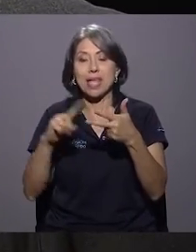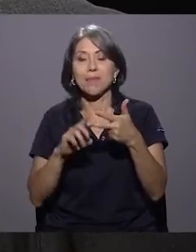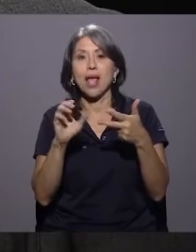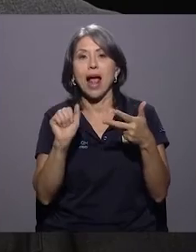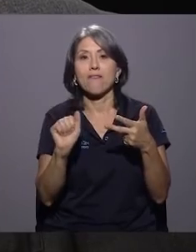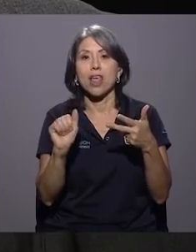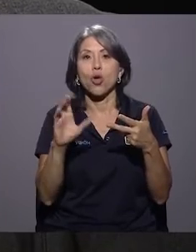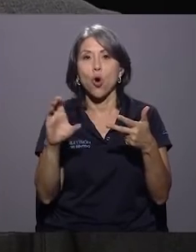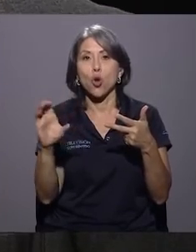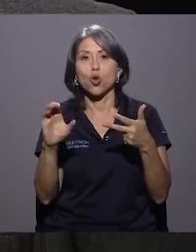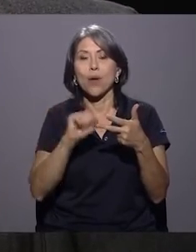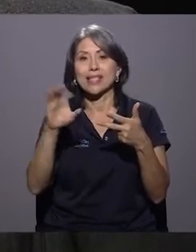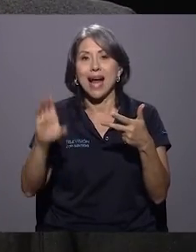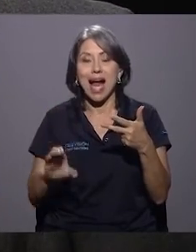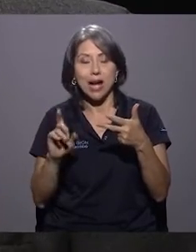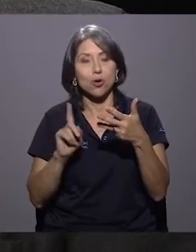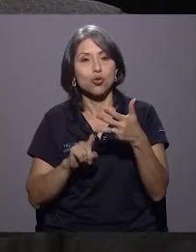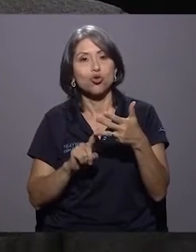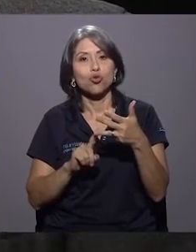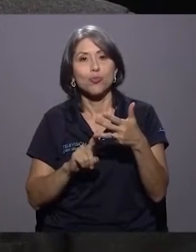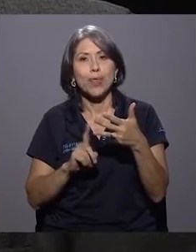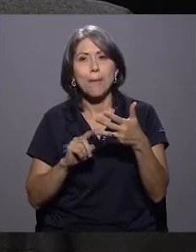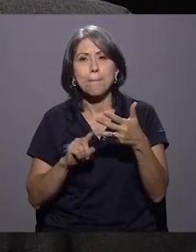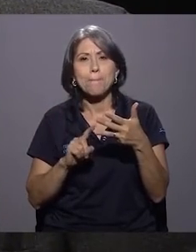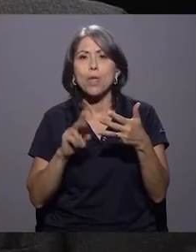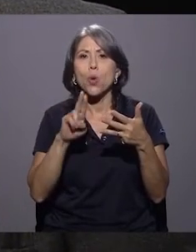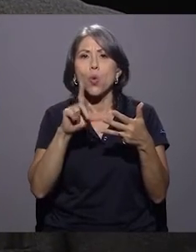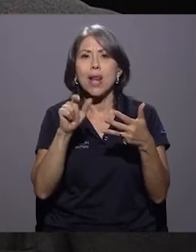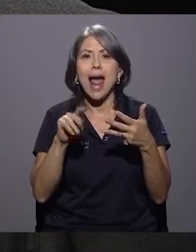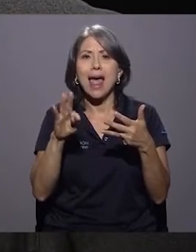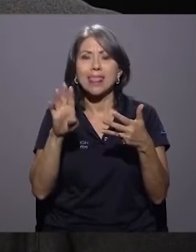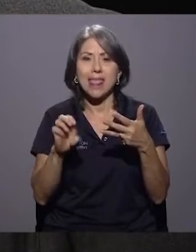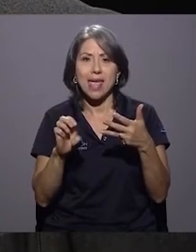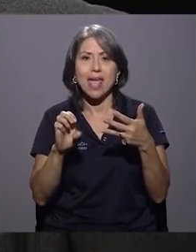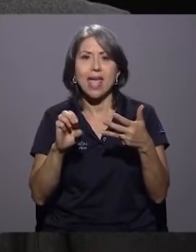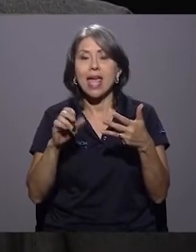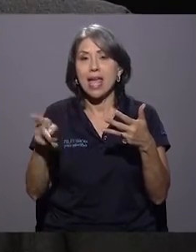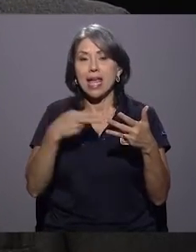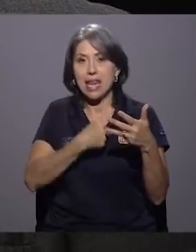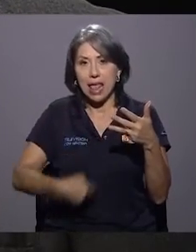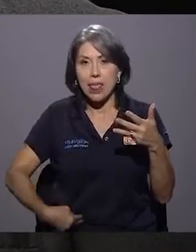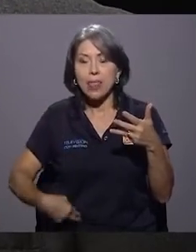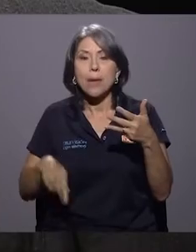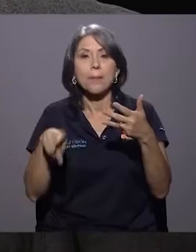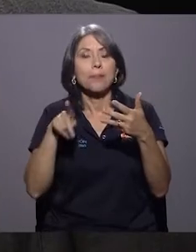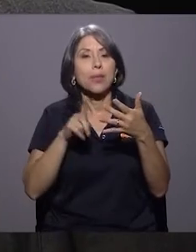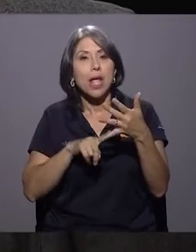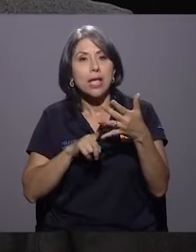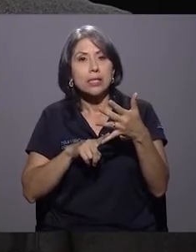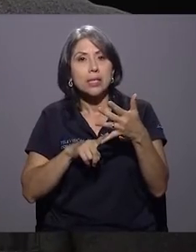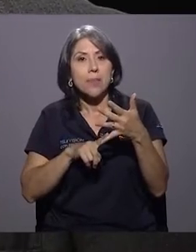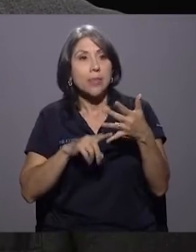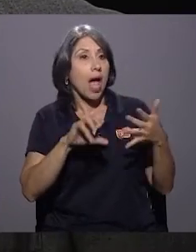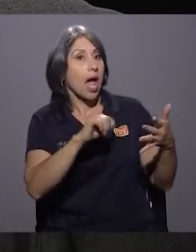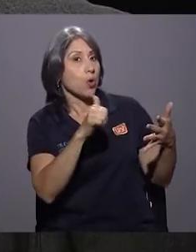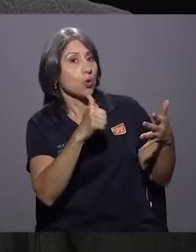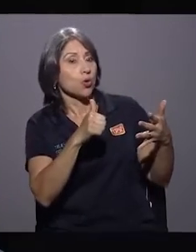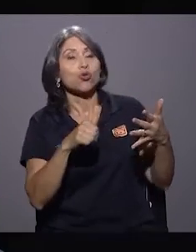Cordo en San Carlos, está José Manuel Ulate en Heredia, está